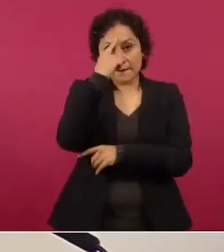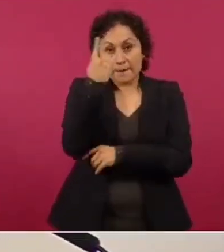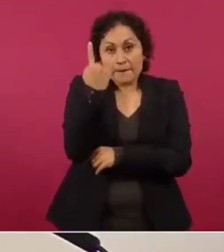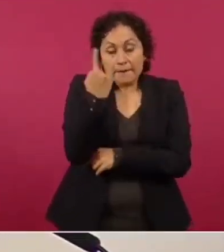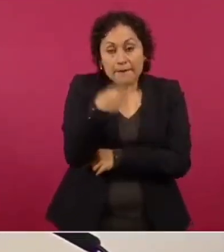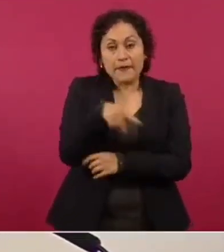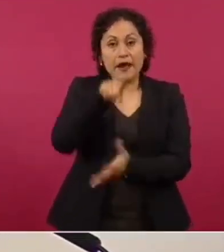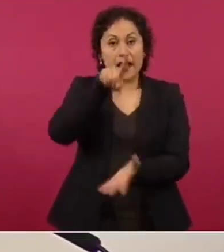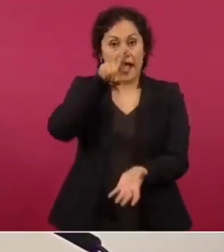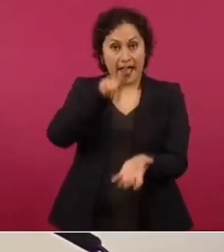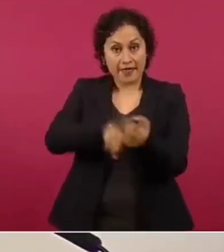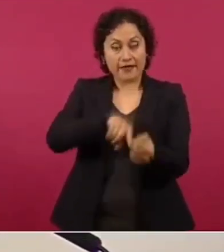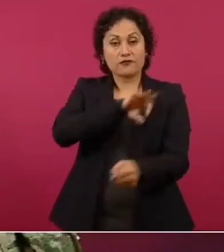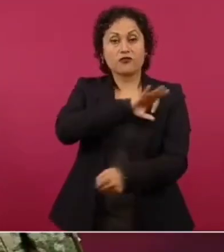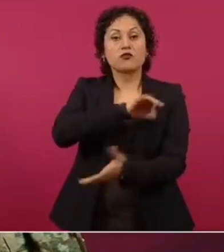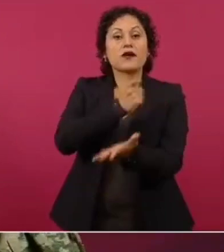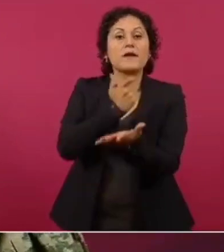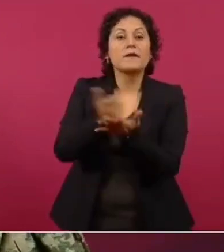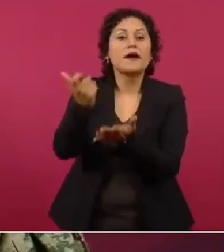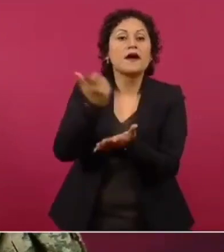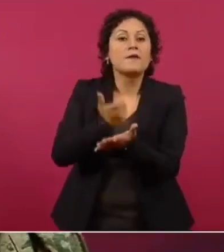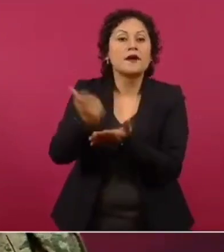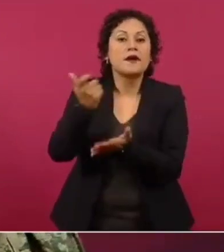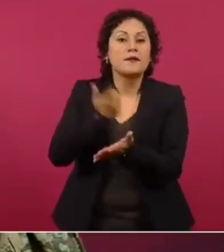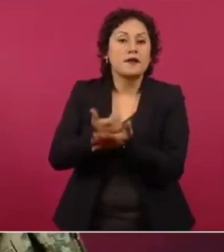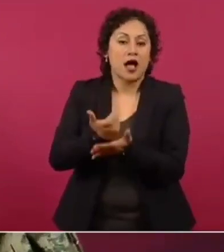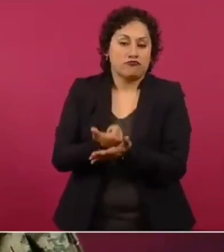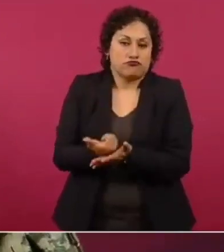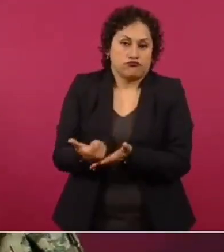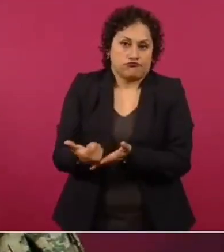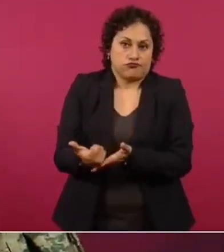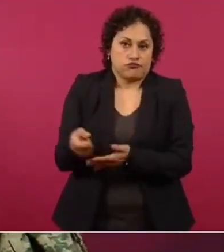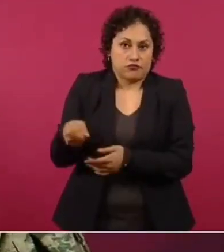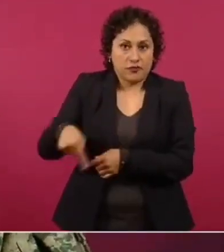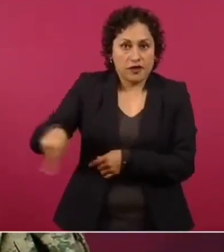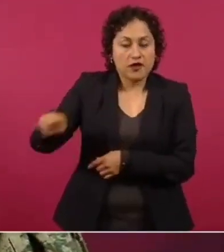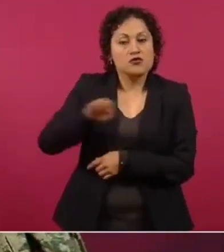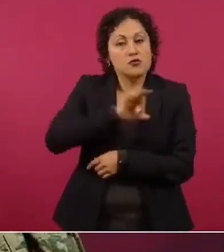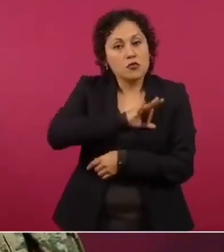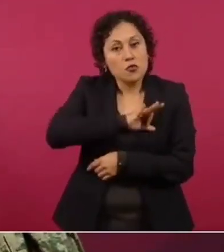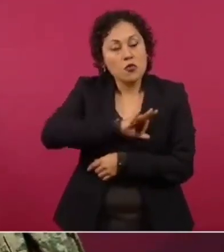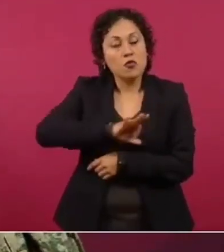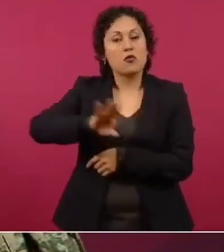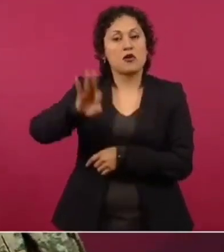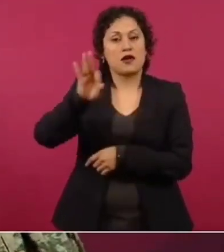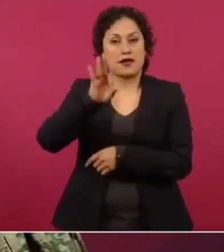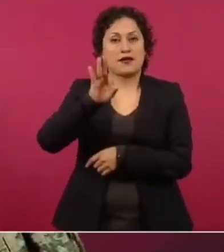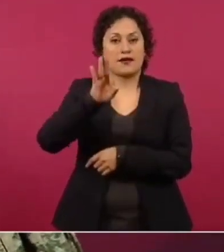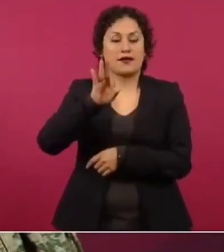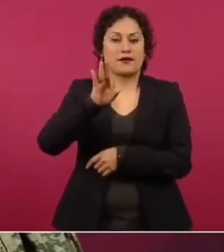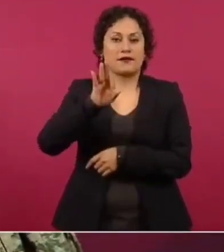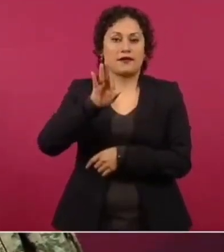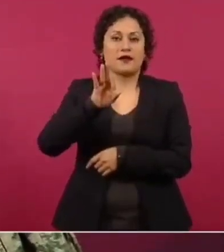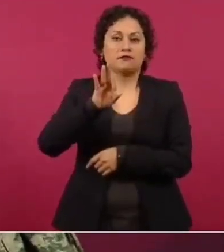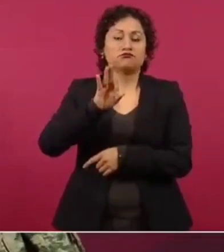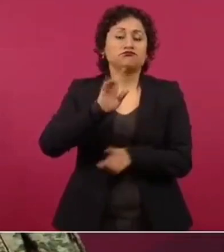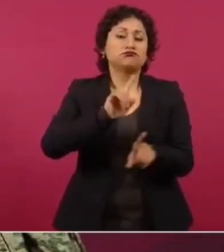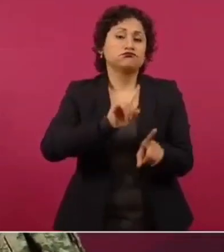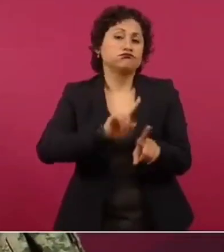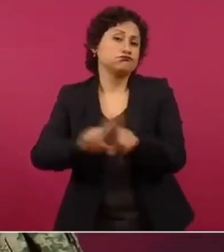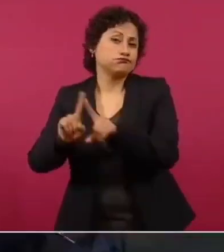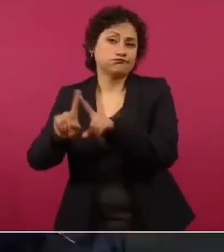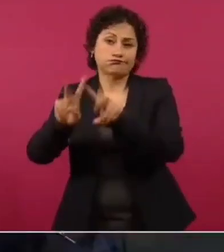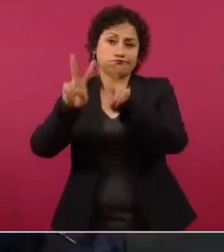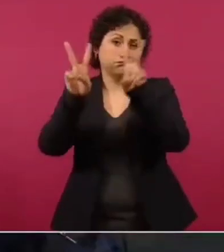tener un sueldo, un sueldo que les permita solventar diversas situaciones